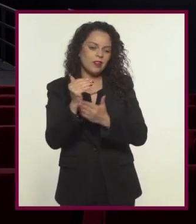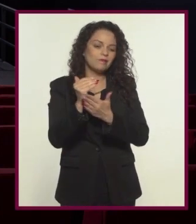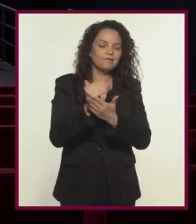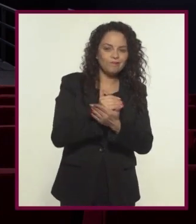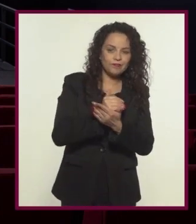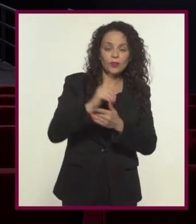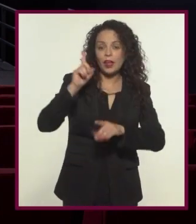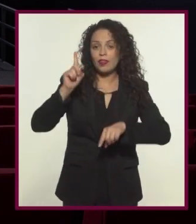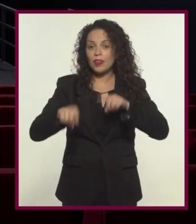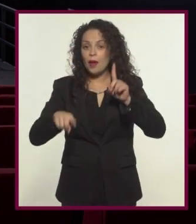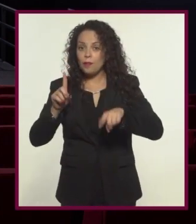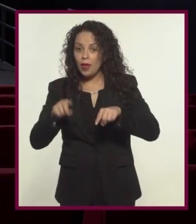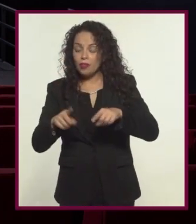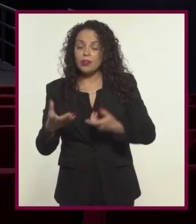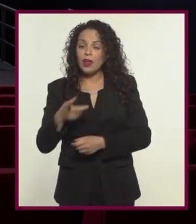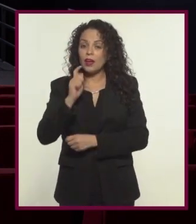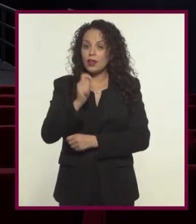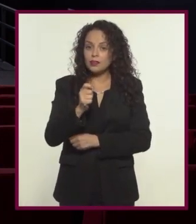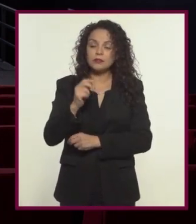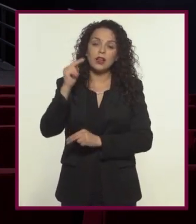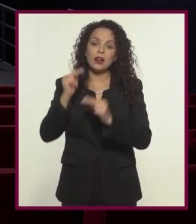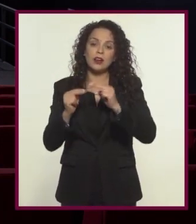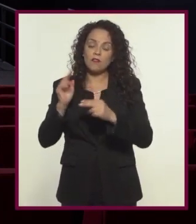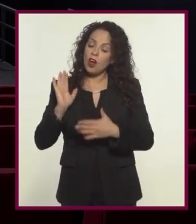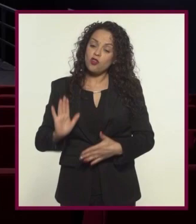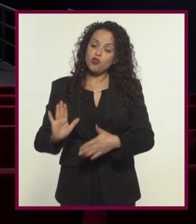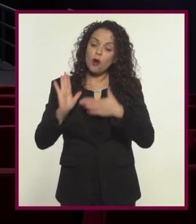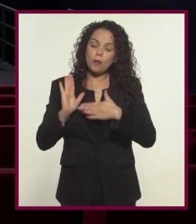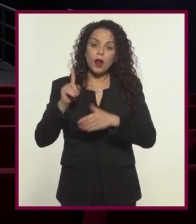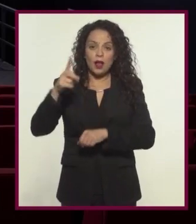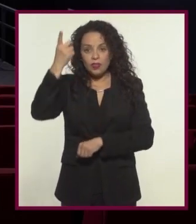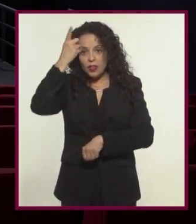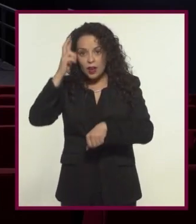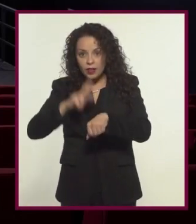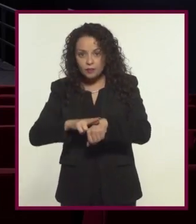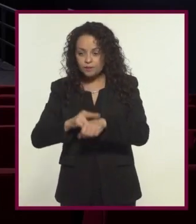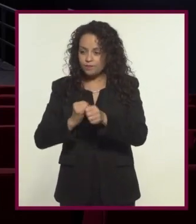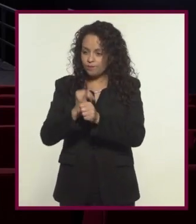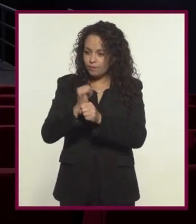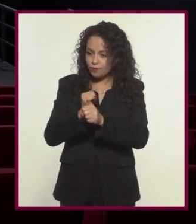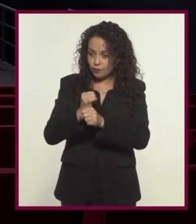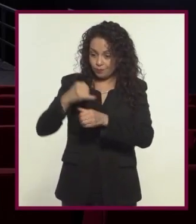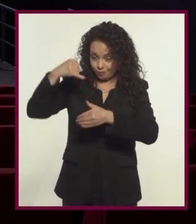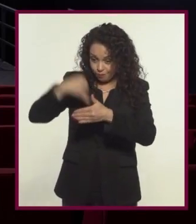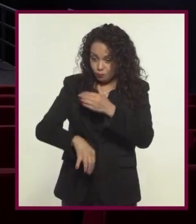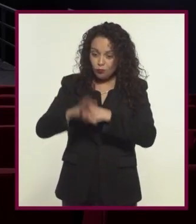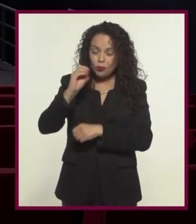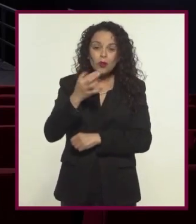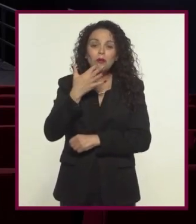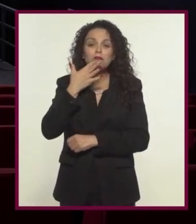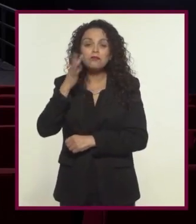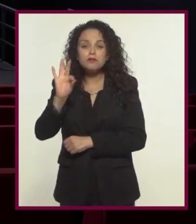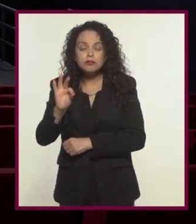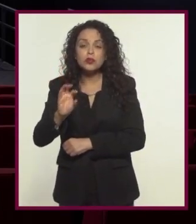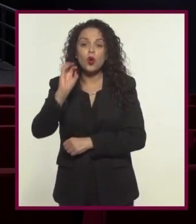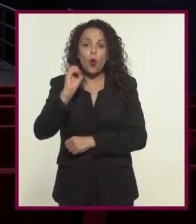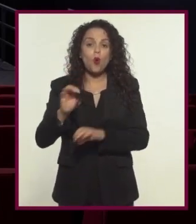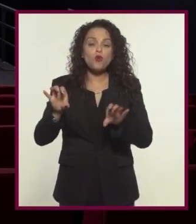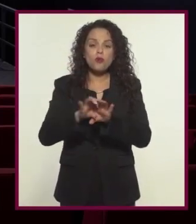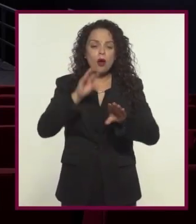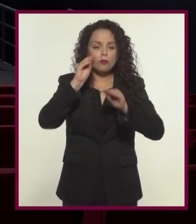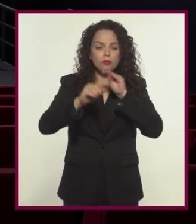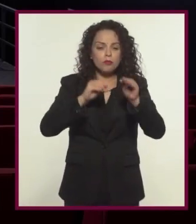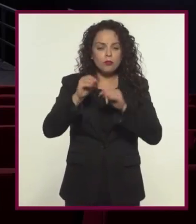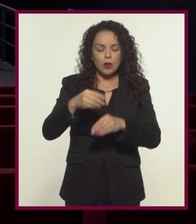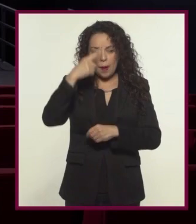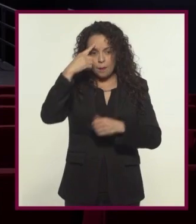menos Esto va a depender de varios factores como el nivel de compromiso del director el rigor de la investigación el grado